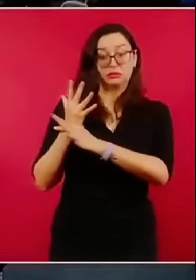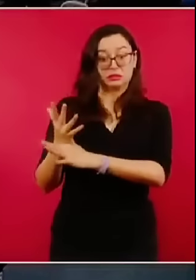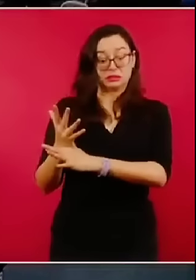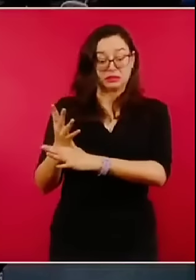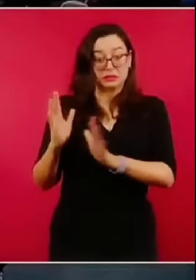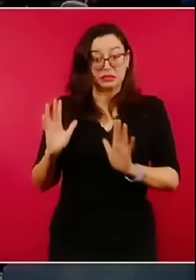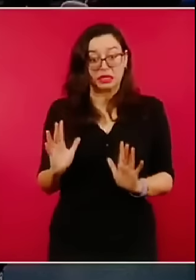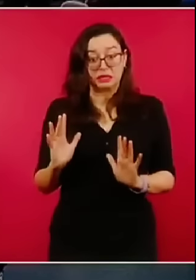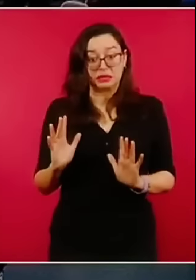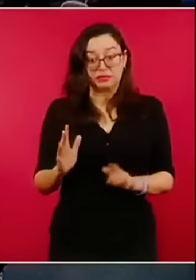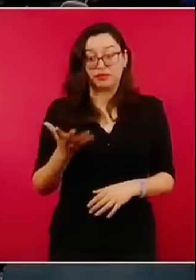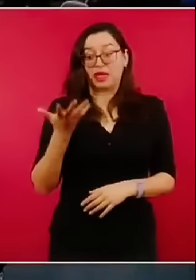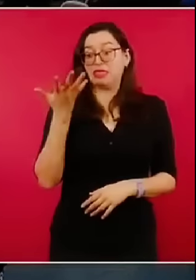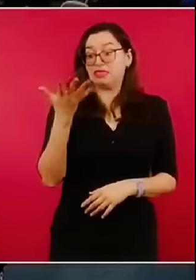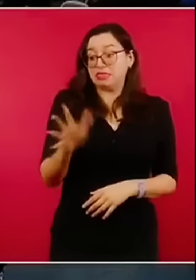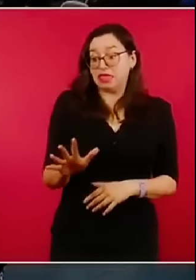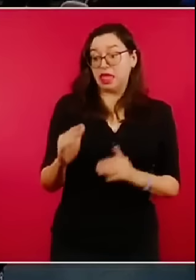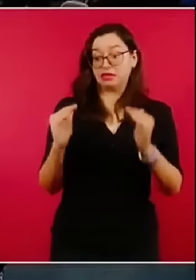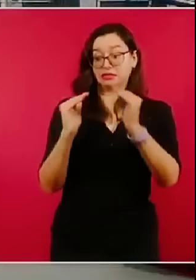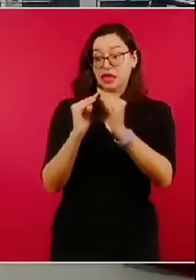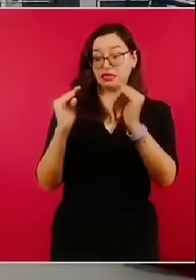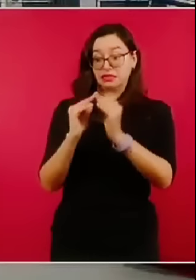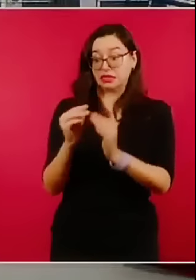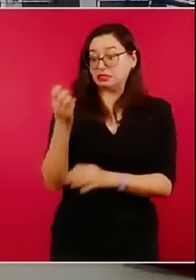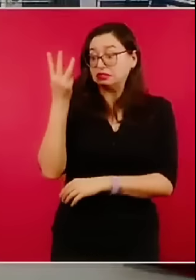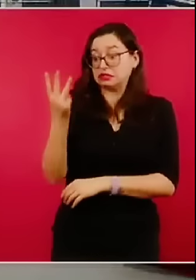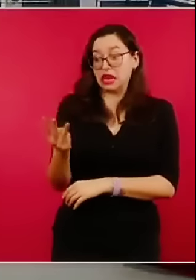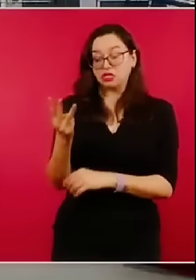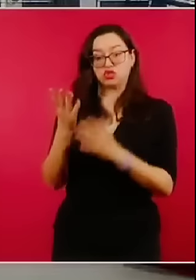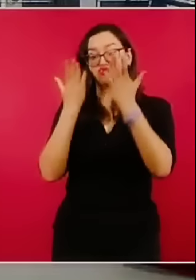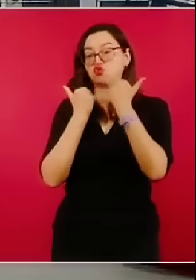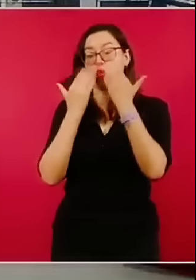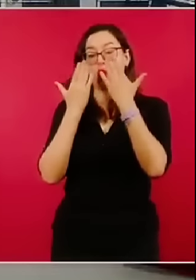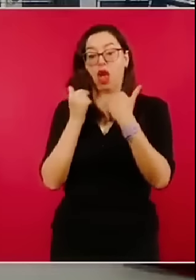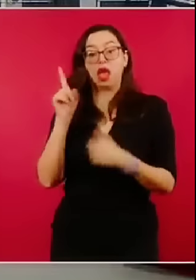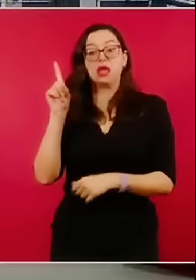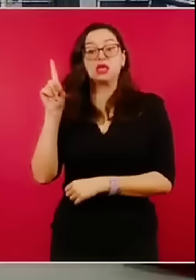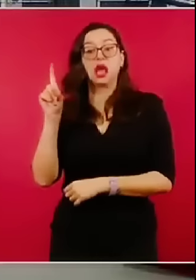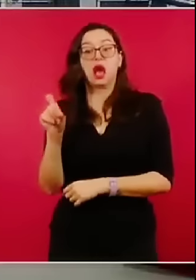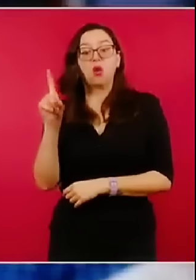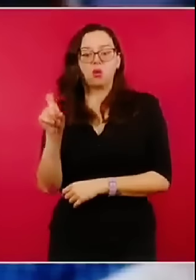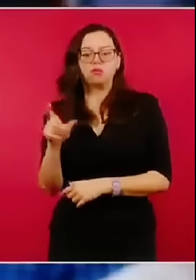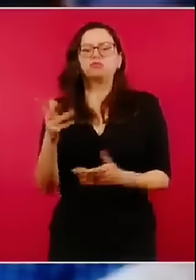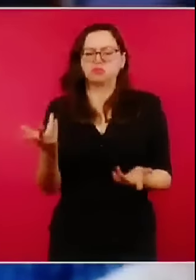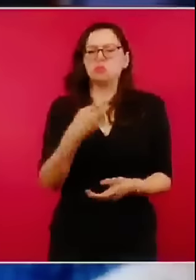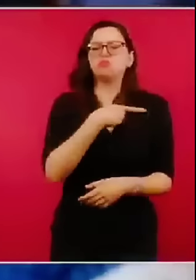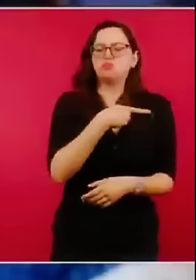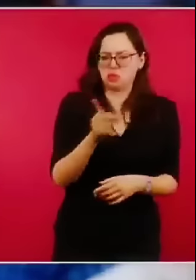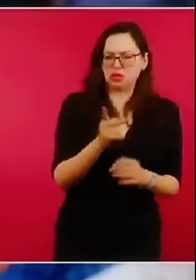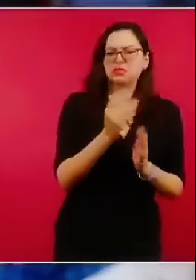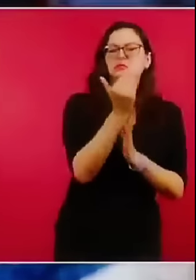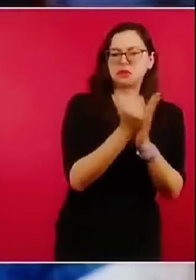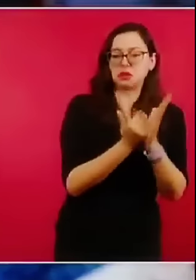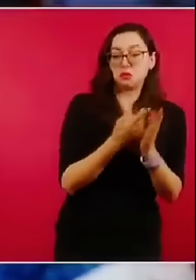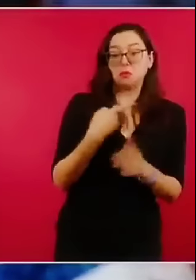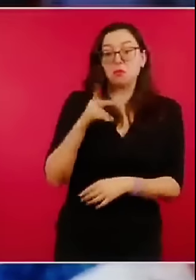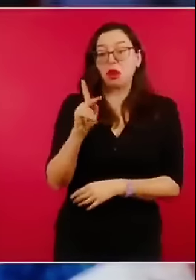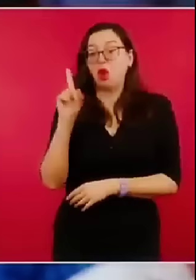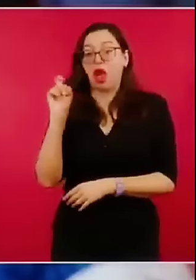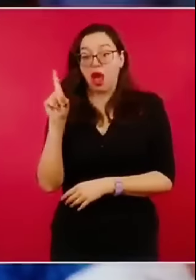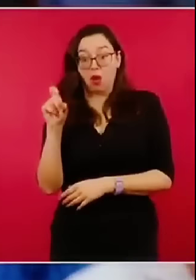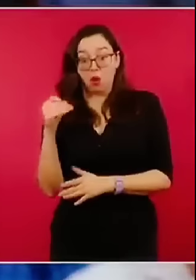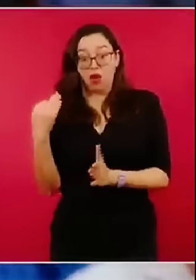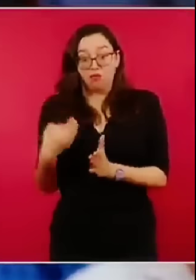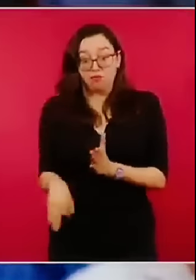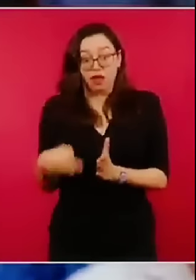que tres de cada diez viviendas no tienen acceso al agua. O no estoy hablando de la pobreza, estoy hablando del acceso al agua. La Conagua dice que